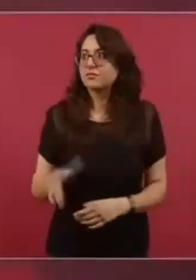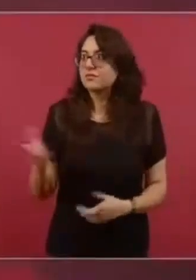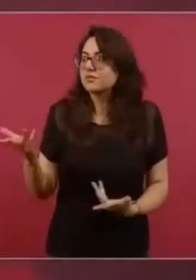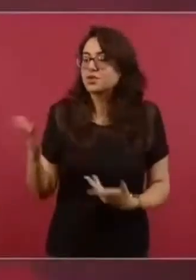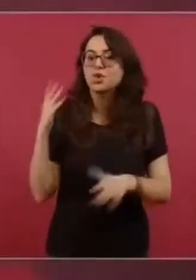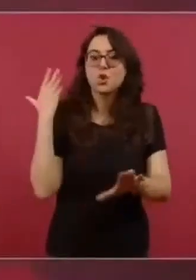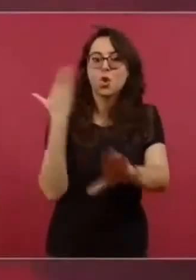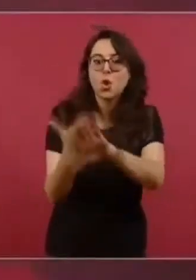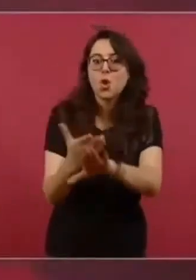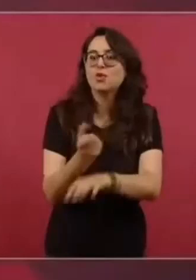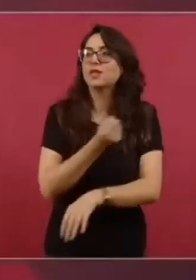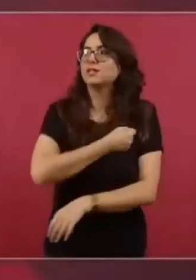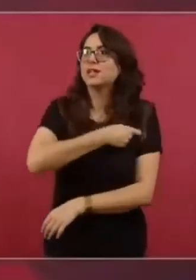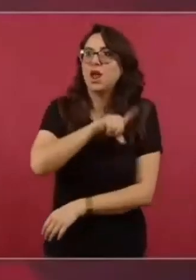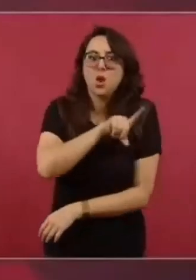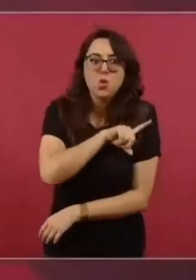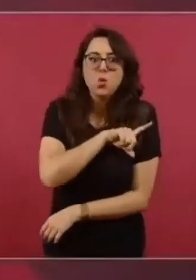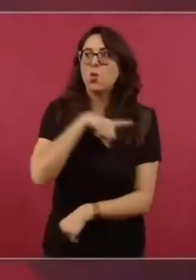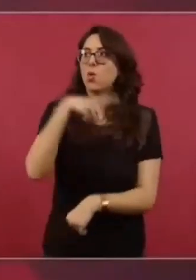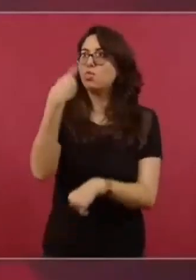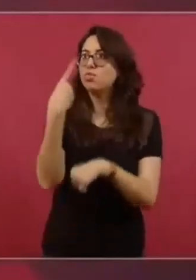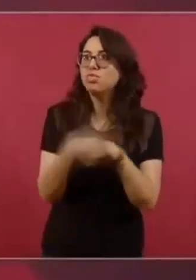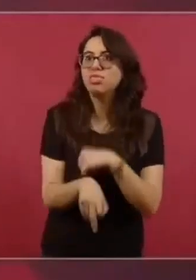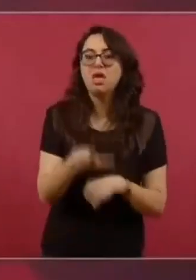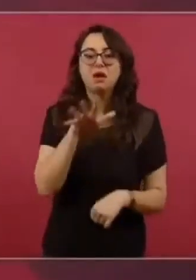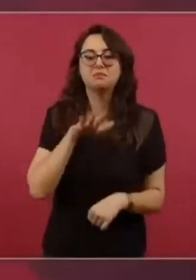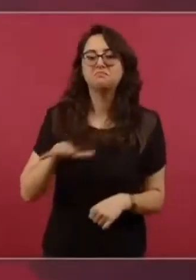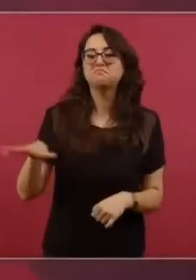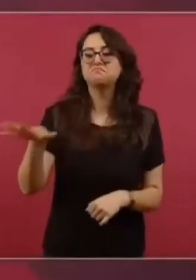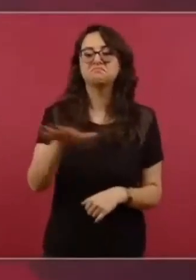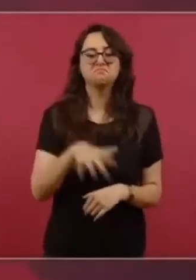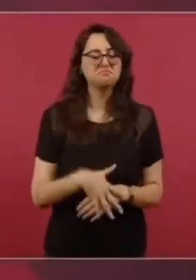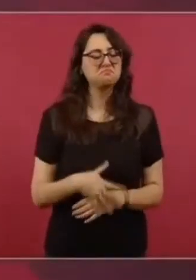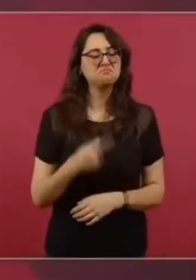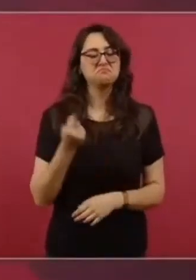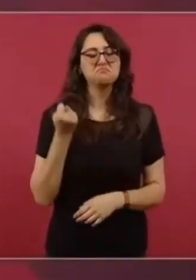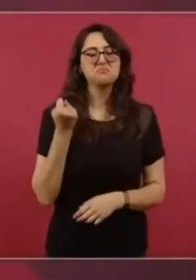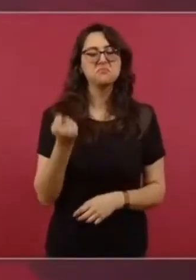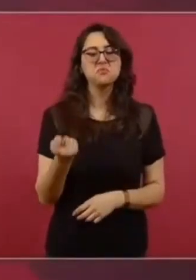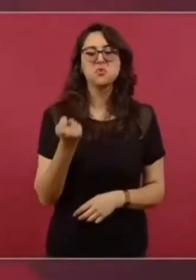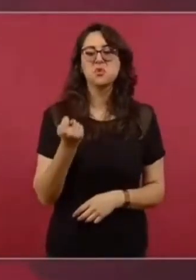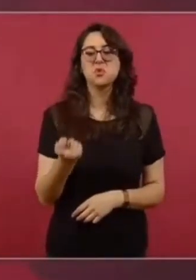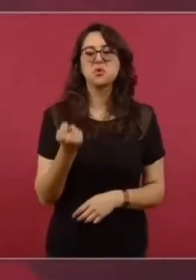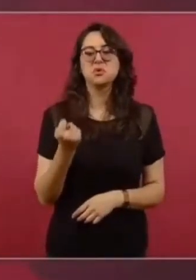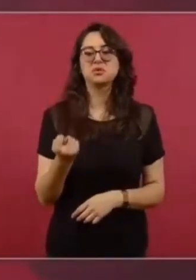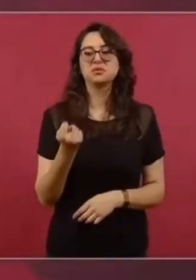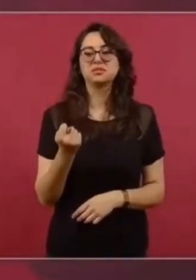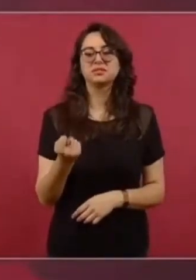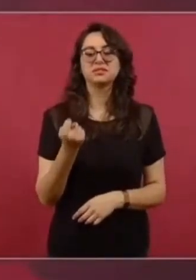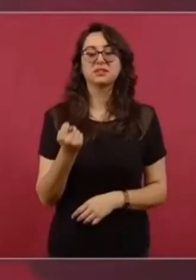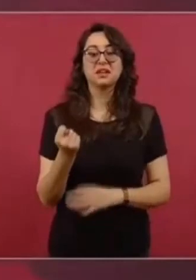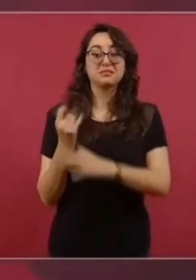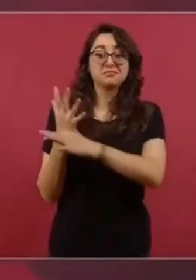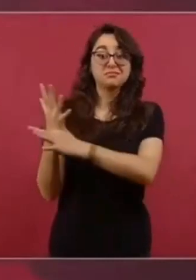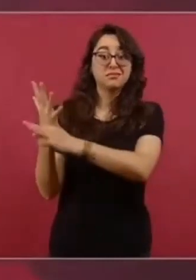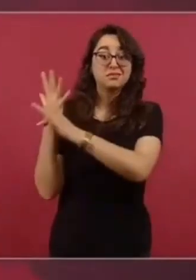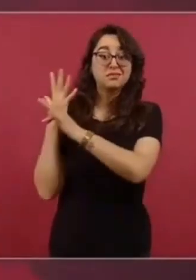de que se viola